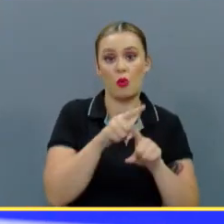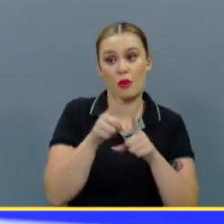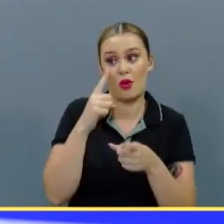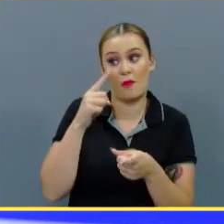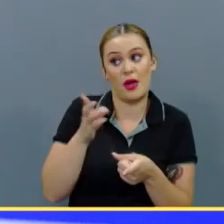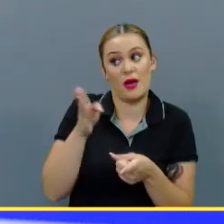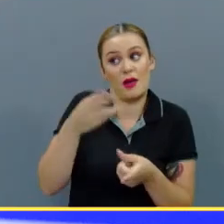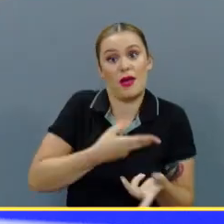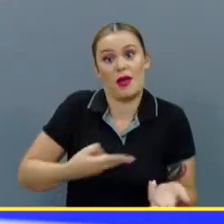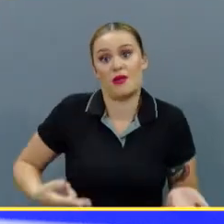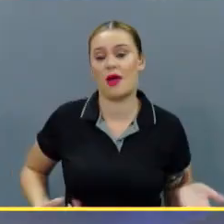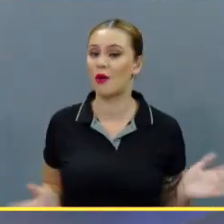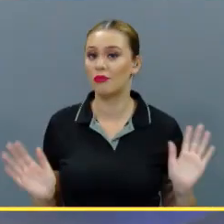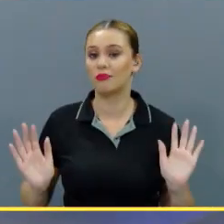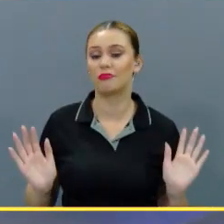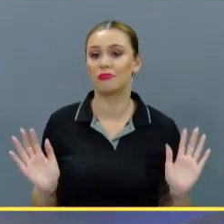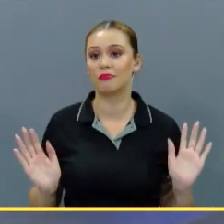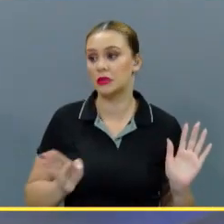Va a ser Ediano.